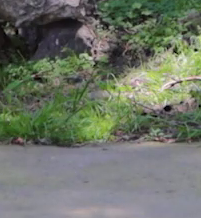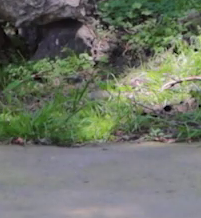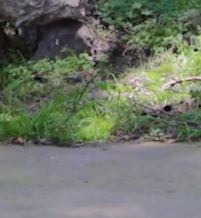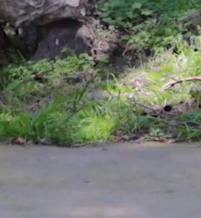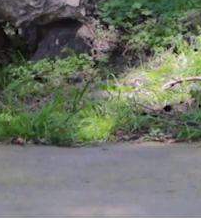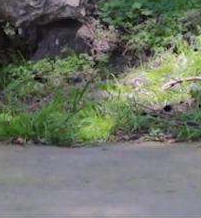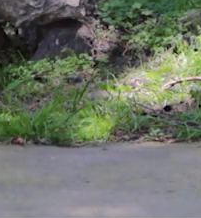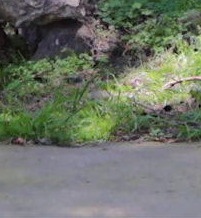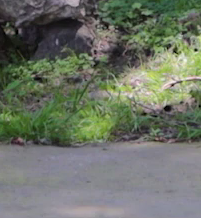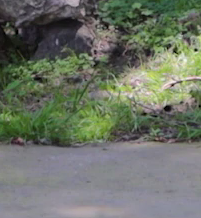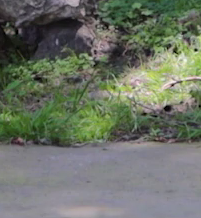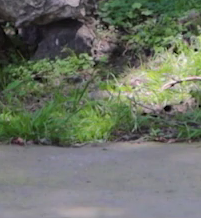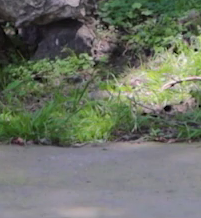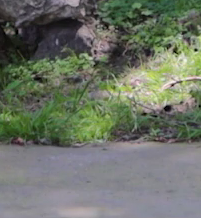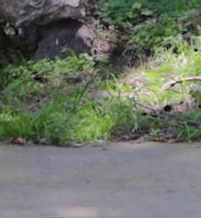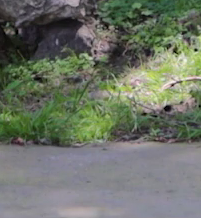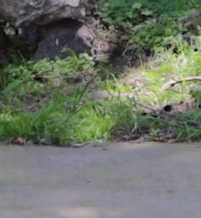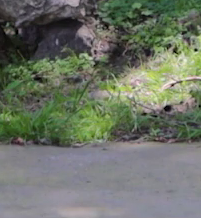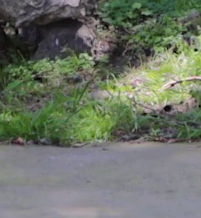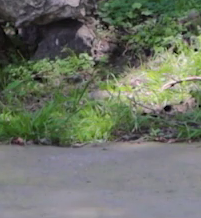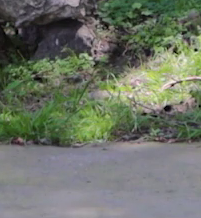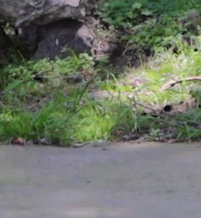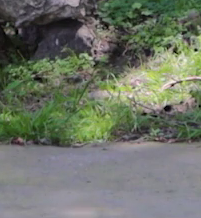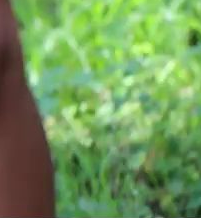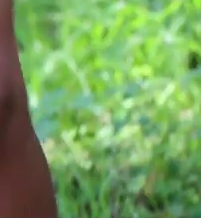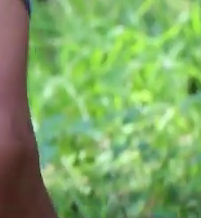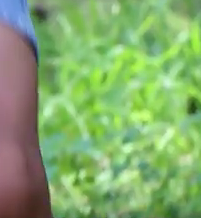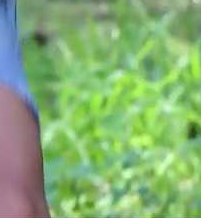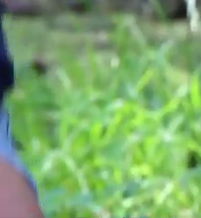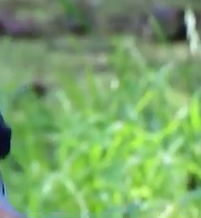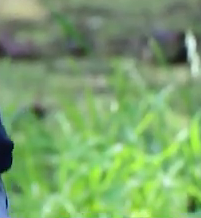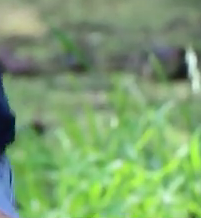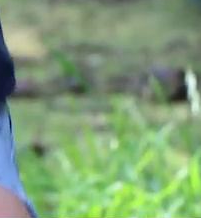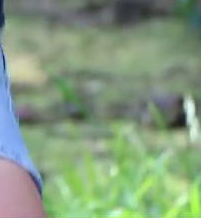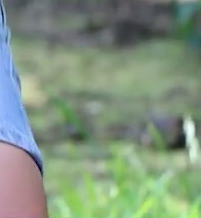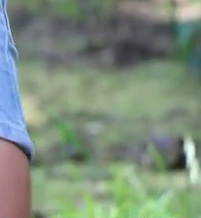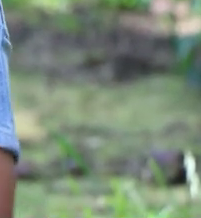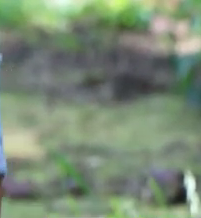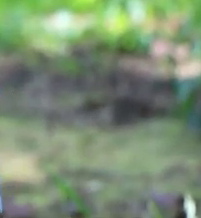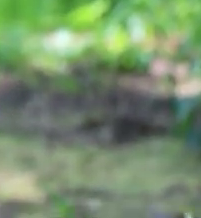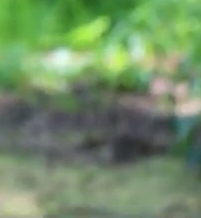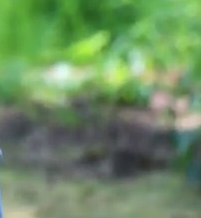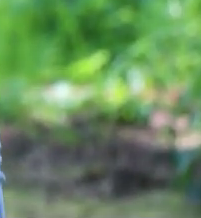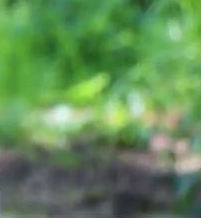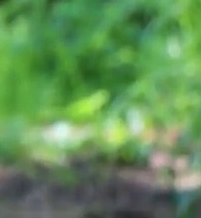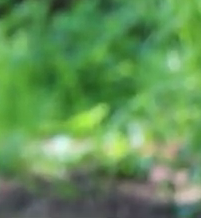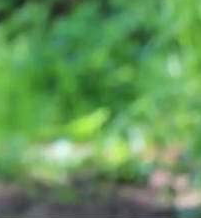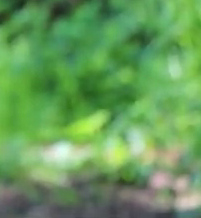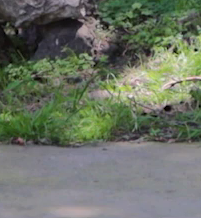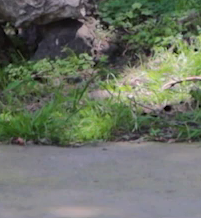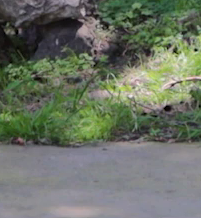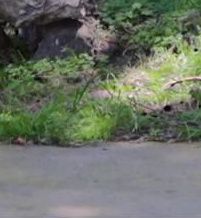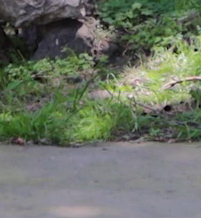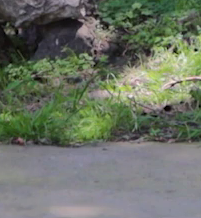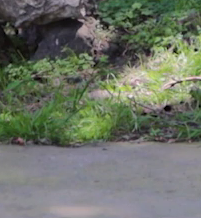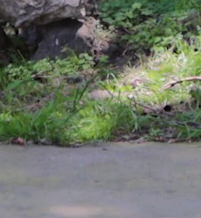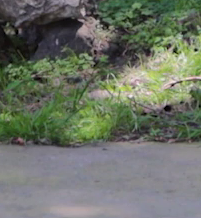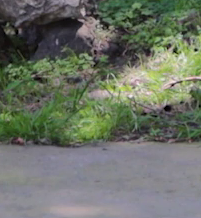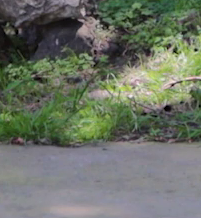más. Bien trabajado. Respira. Bien. Una más. Bien.